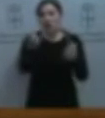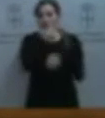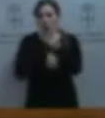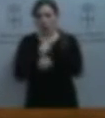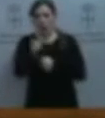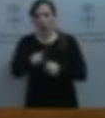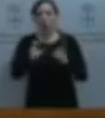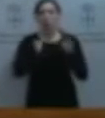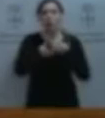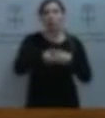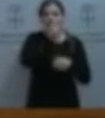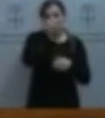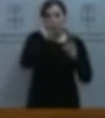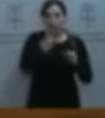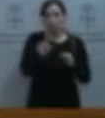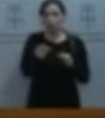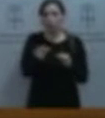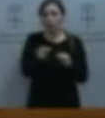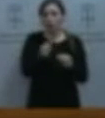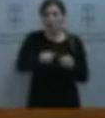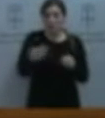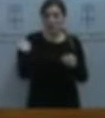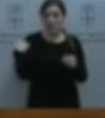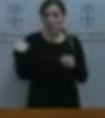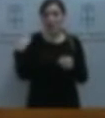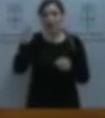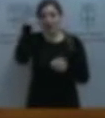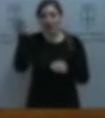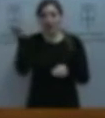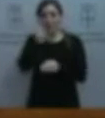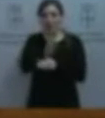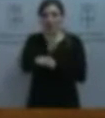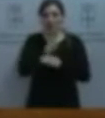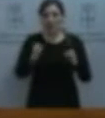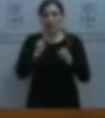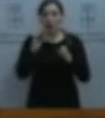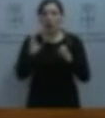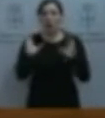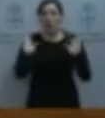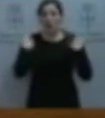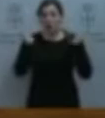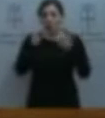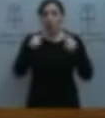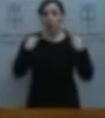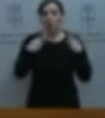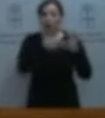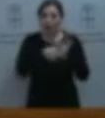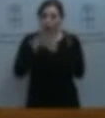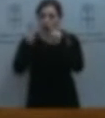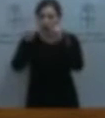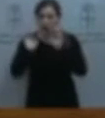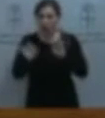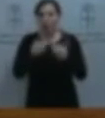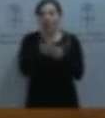El Partido Socialista presentó hace tan solo unos meses una iniciativa parlamentaria en el Congreso de los Diputados en relación a esto. En ella